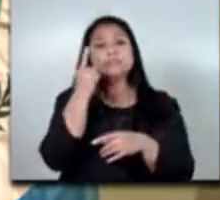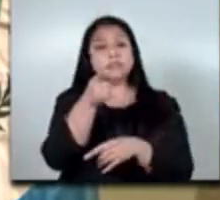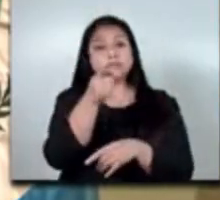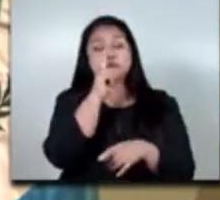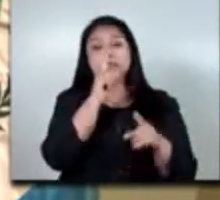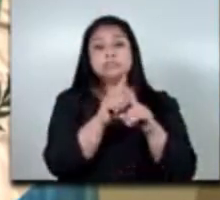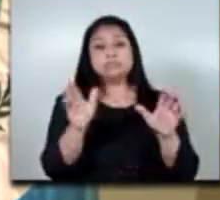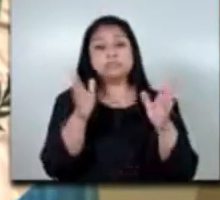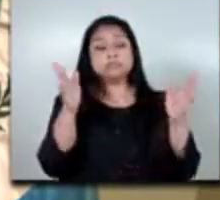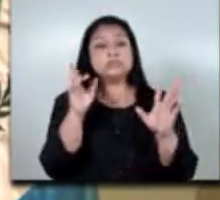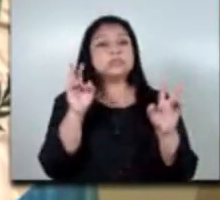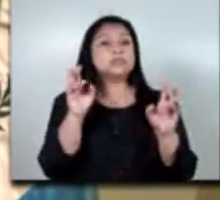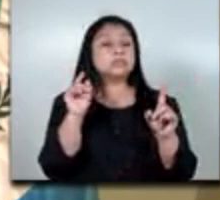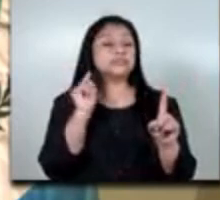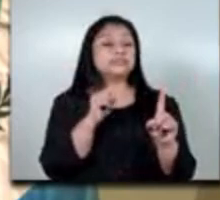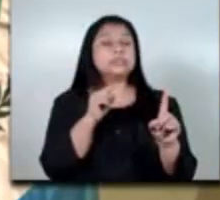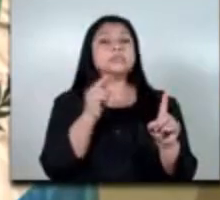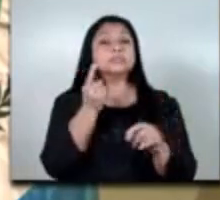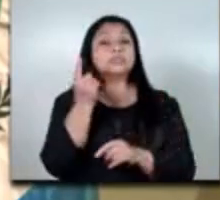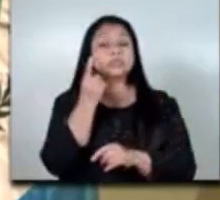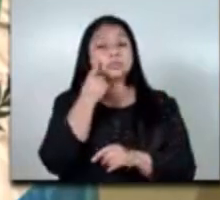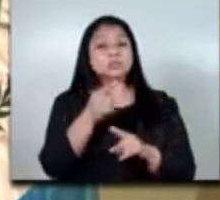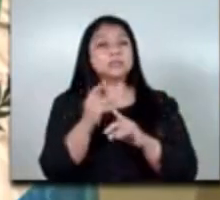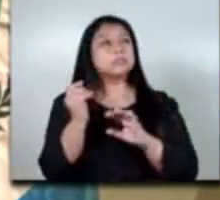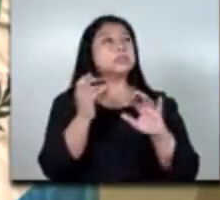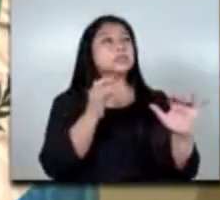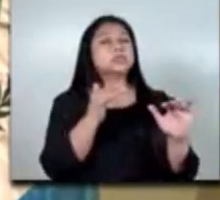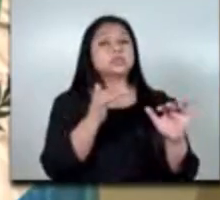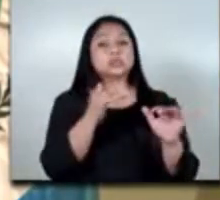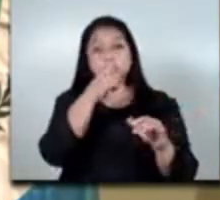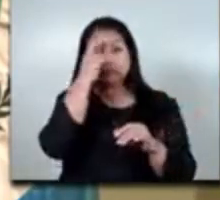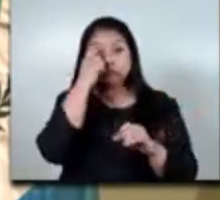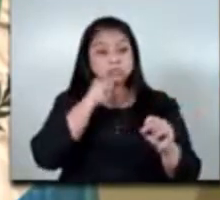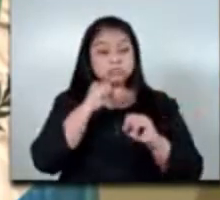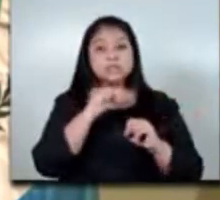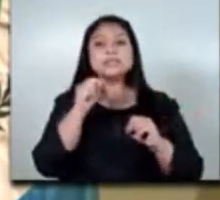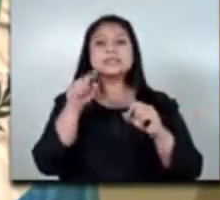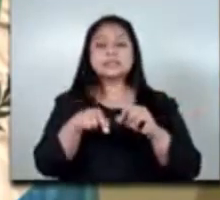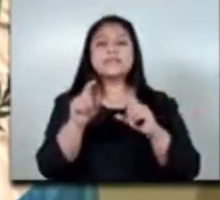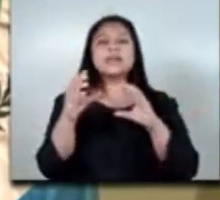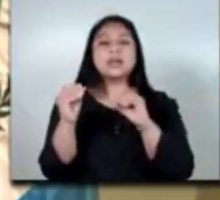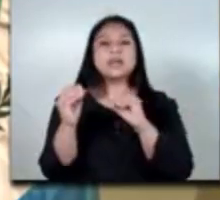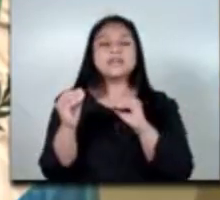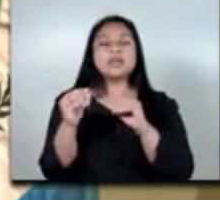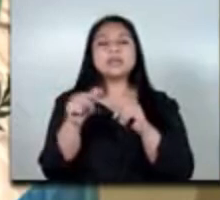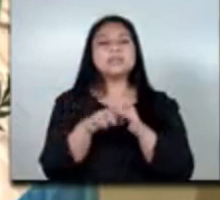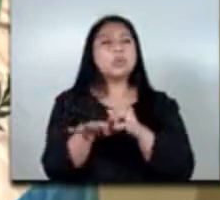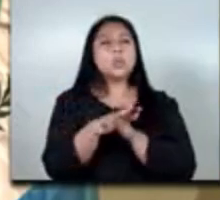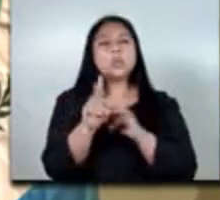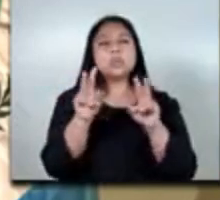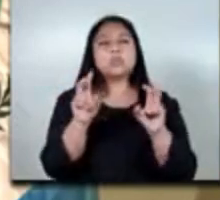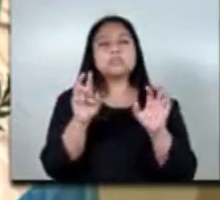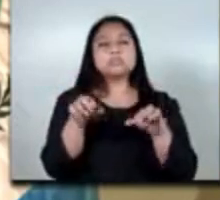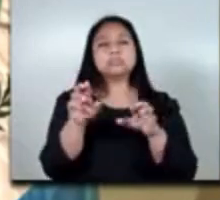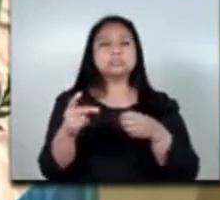promover este estas condiciones de migración laboral es contar con el diálogo social entre todos los actores comprometidos